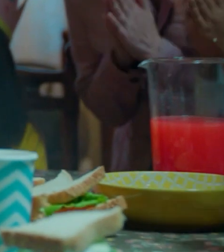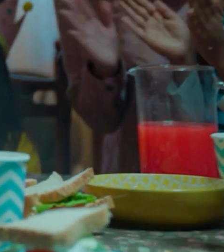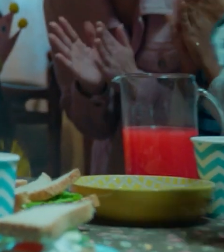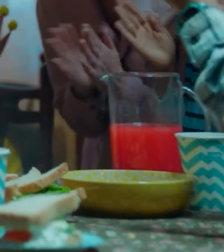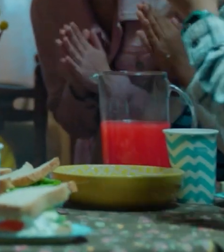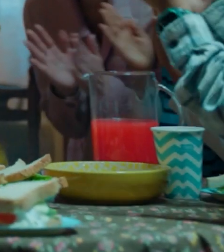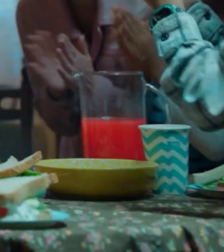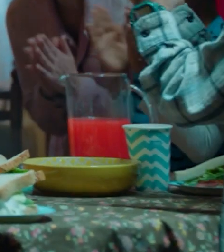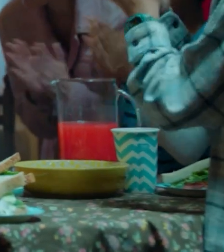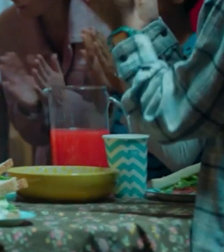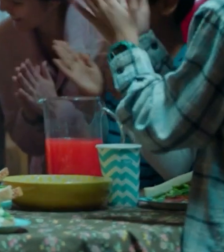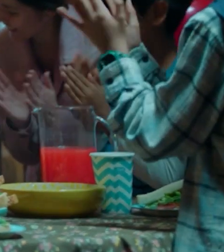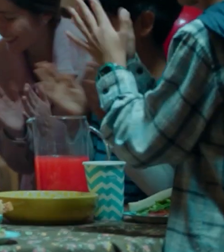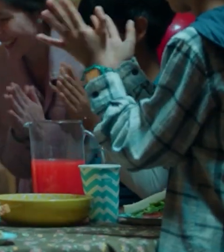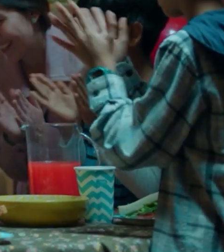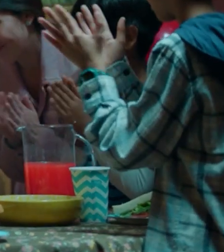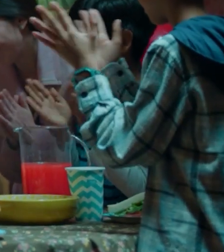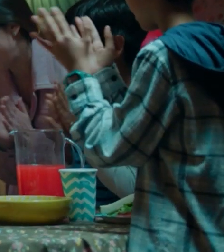¡Cumplas,